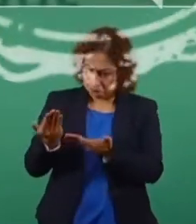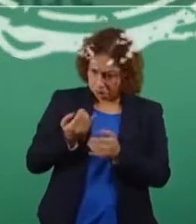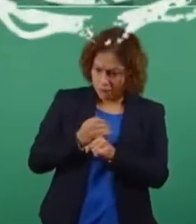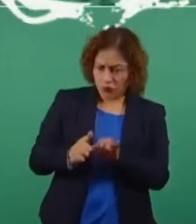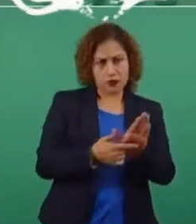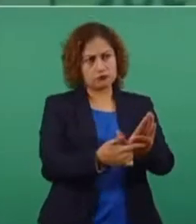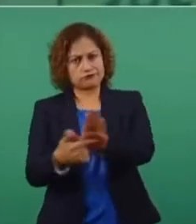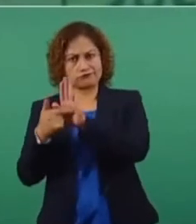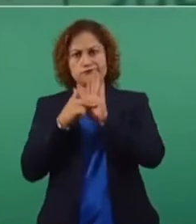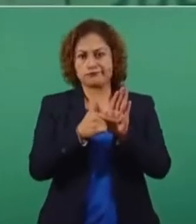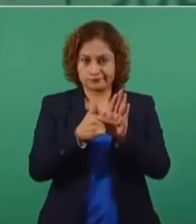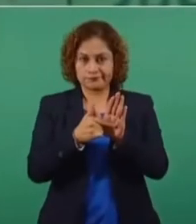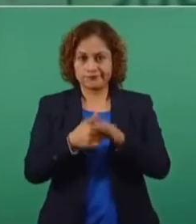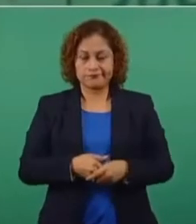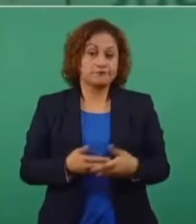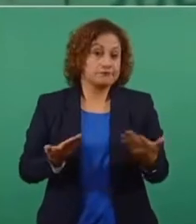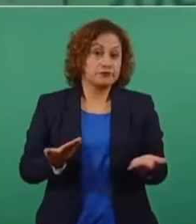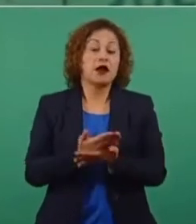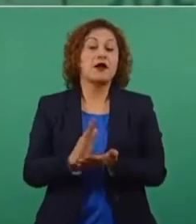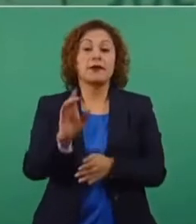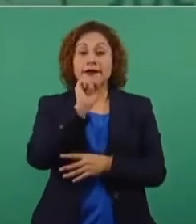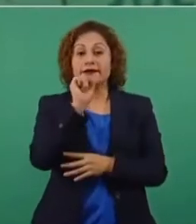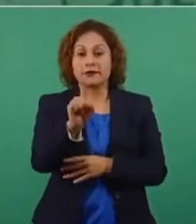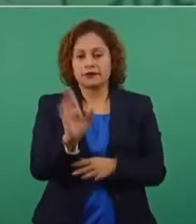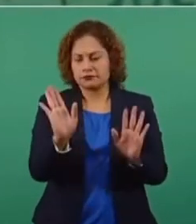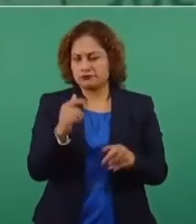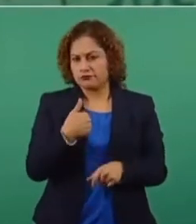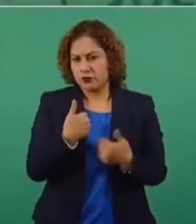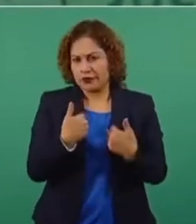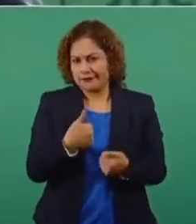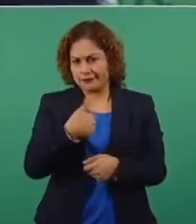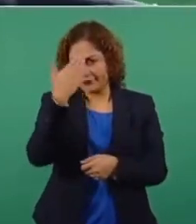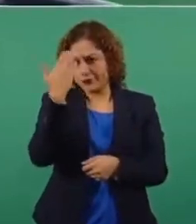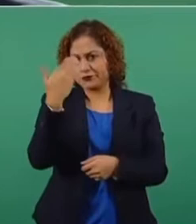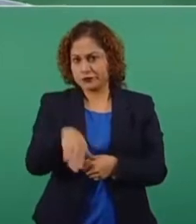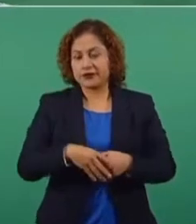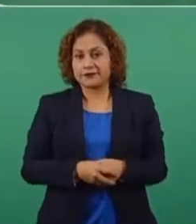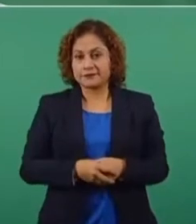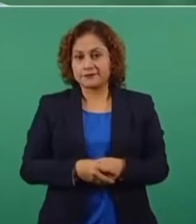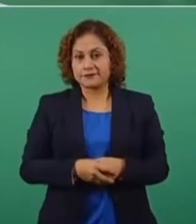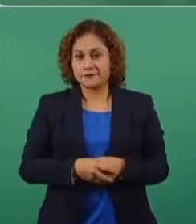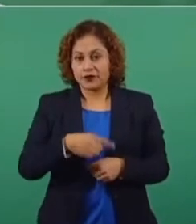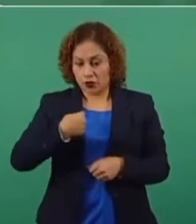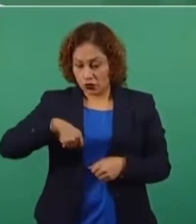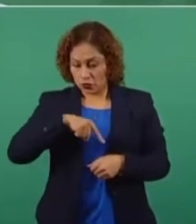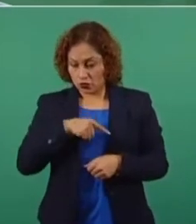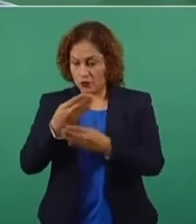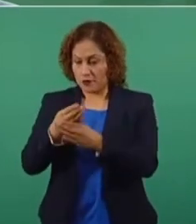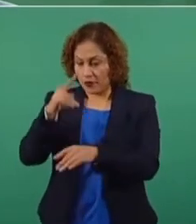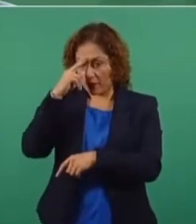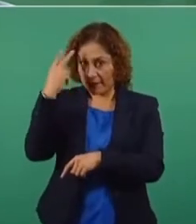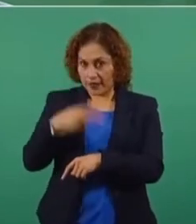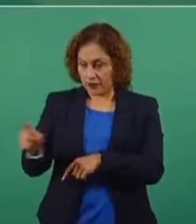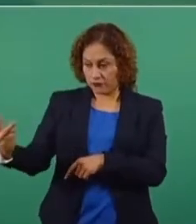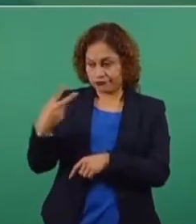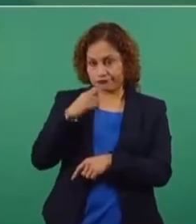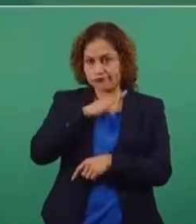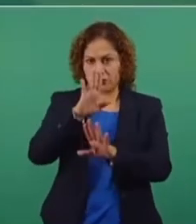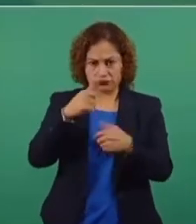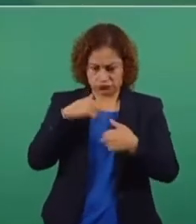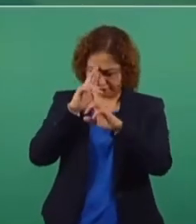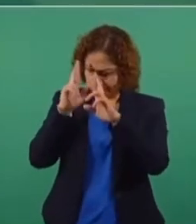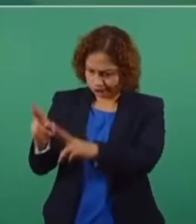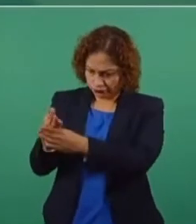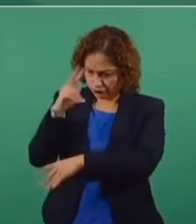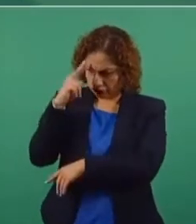Y también, pues yo entiendo que no nos ven a nosotros los del Banco de México con buenos ojos, aunque yo los respeto mucho.